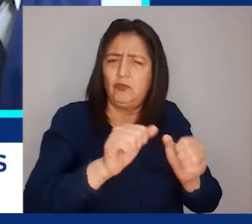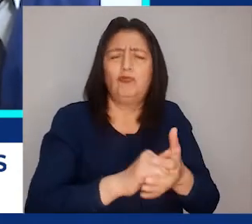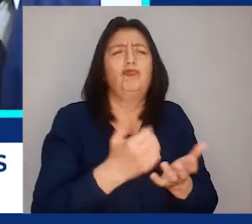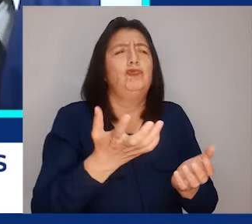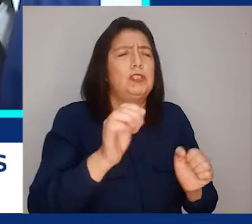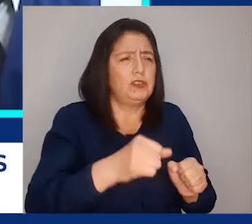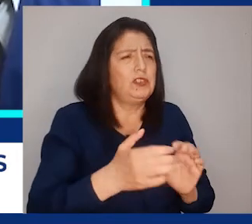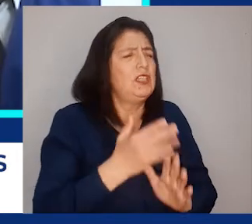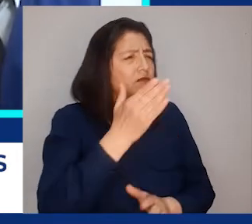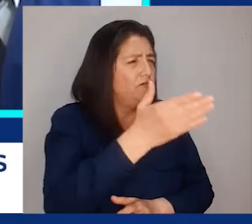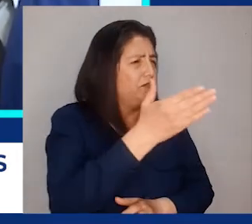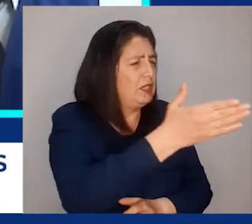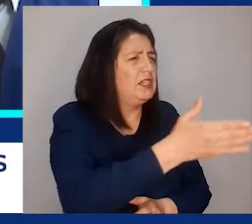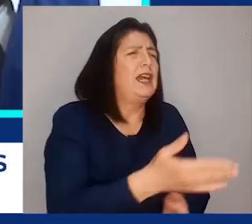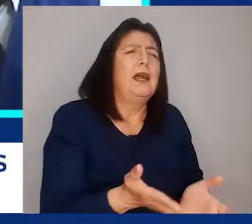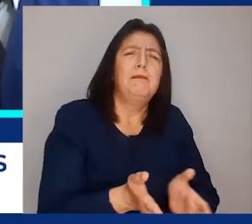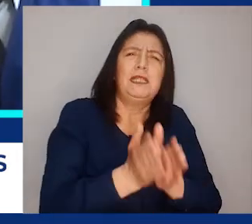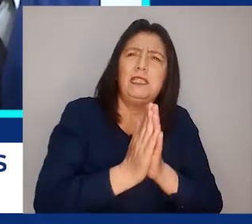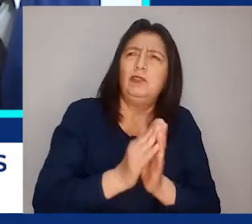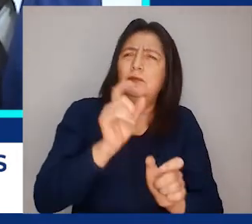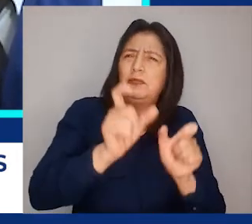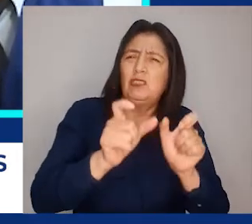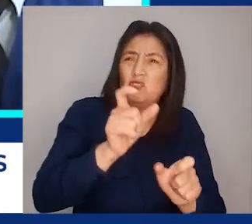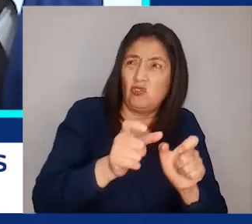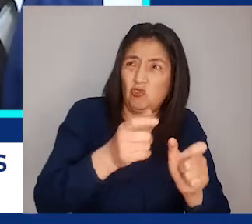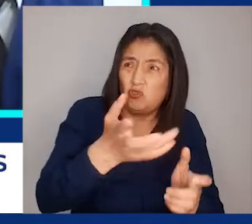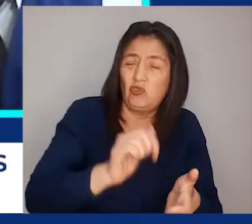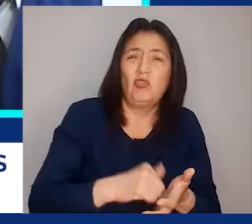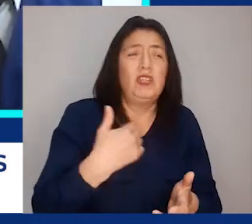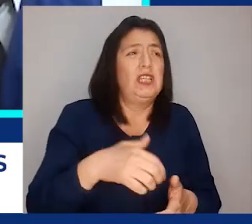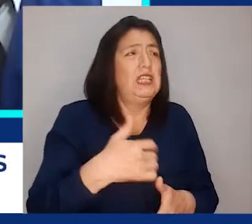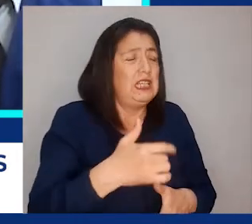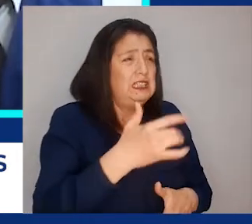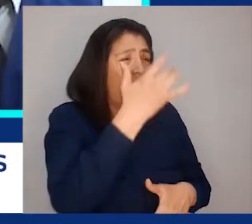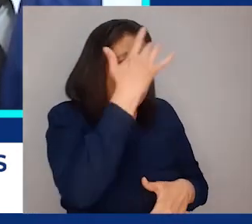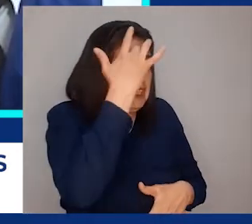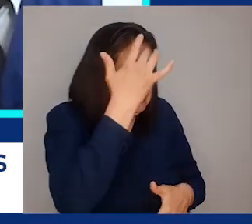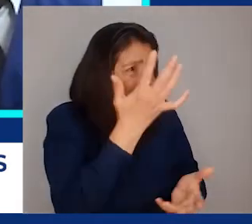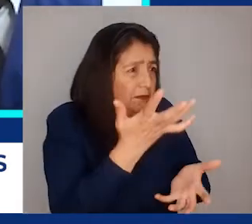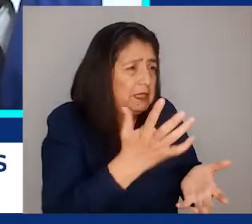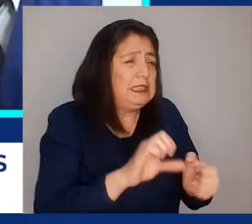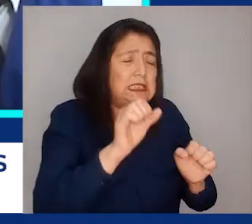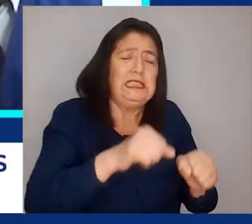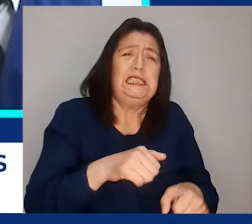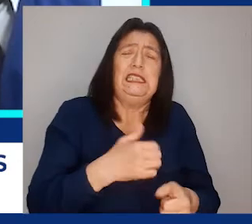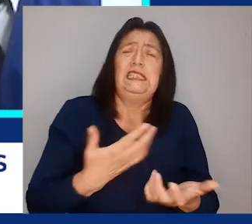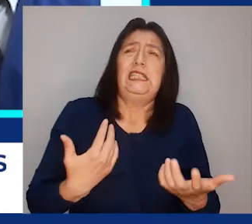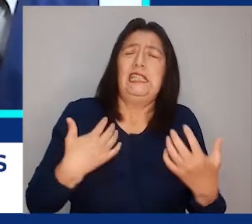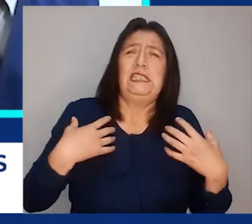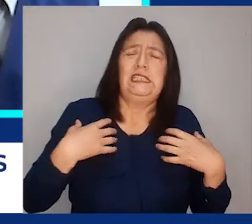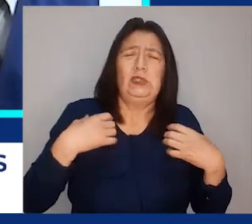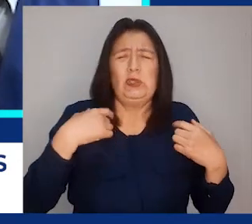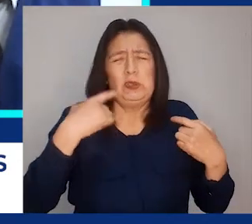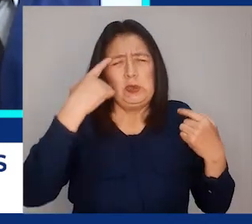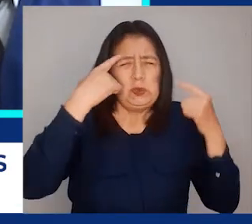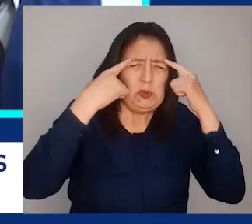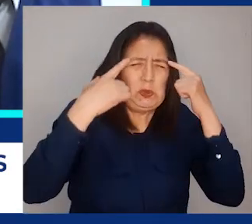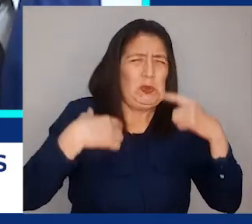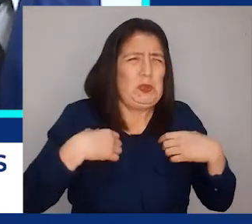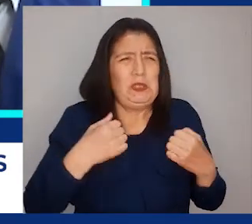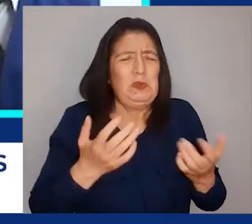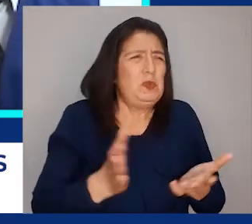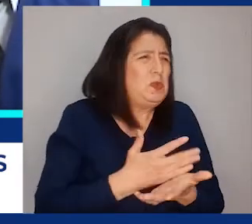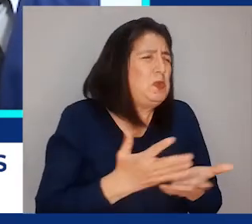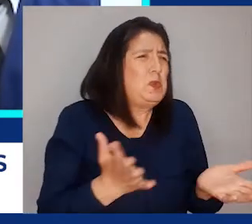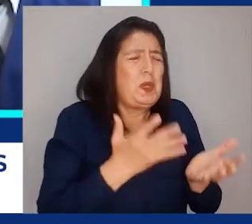intervenciones a pedido de pacientes con problemas de salud mental que a la fecha no